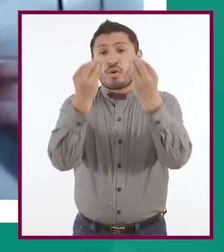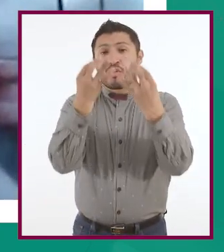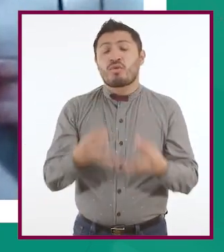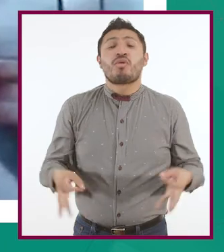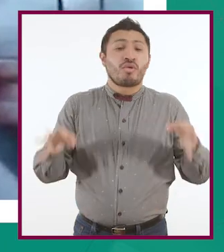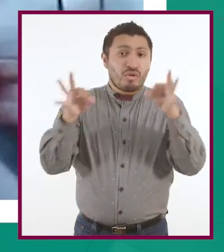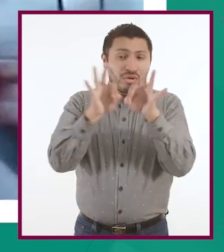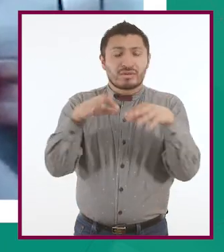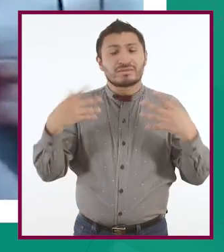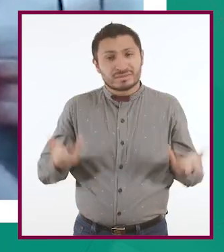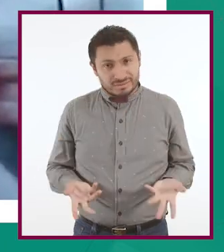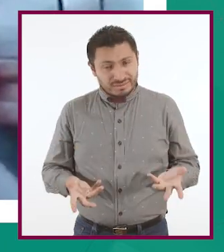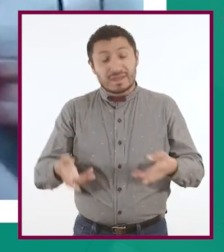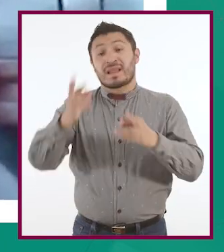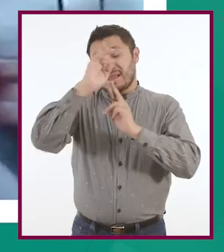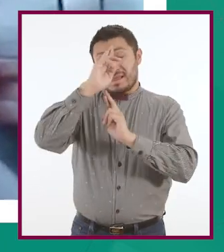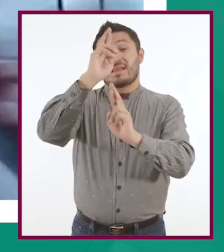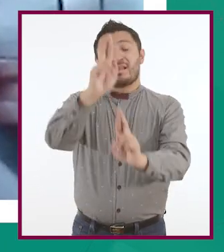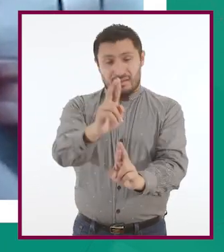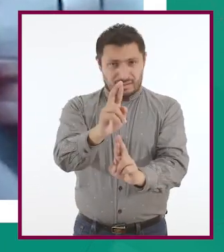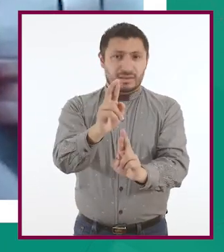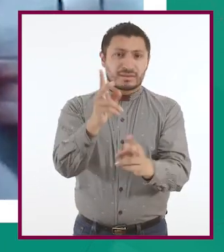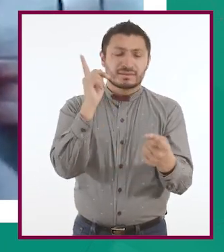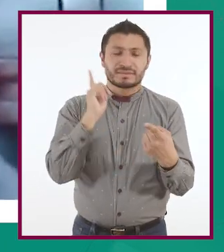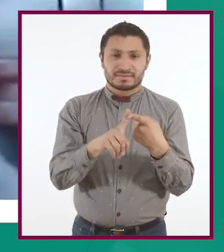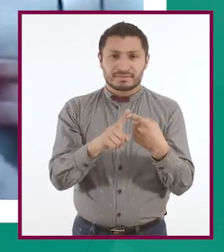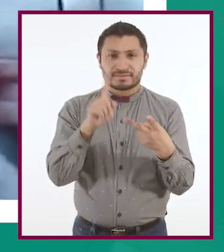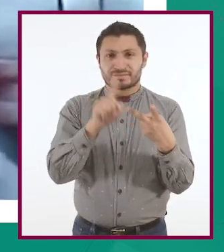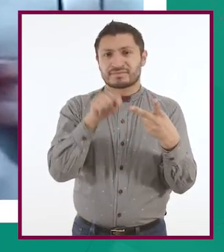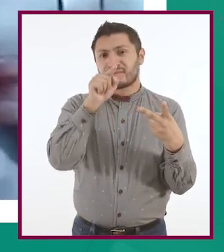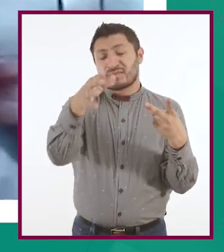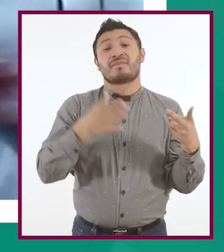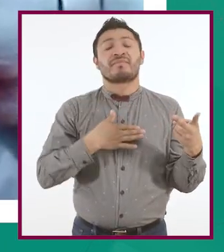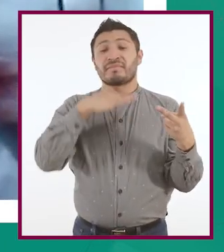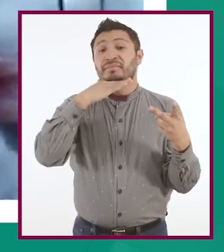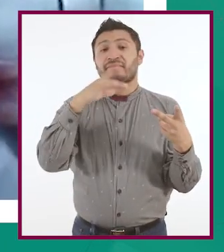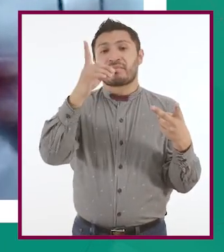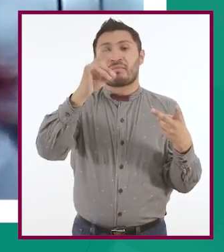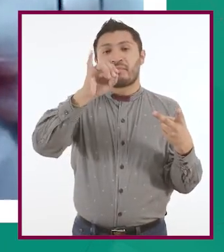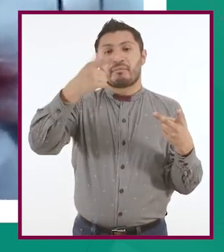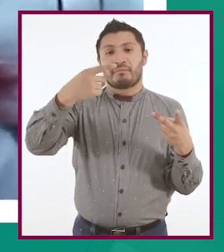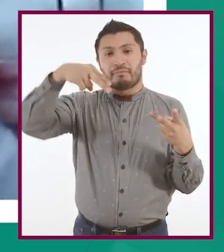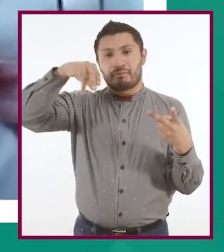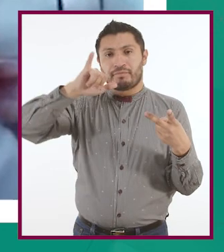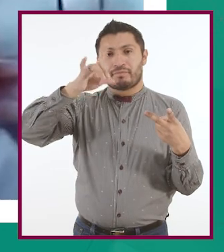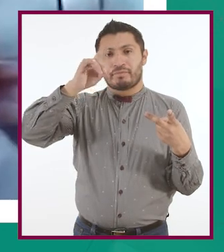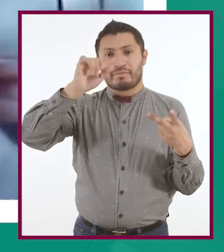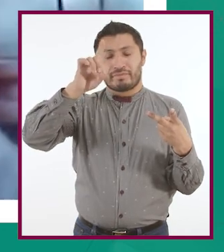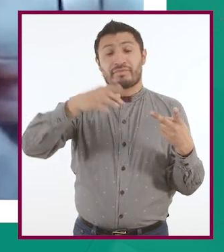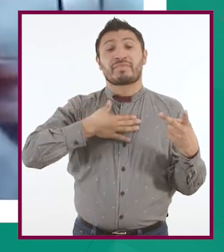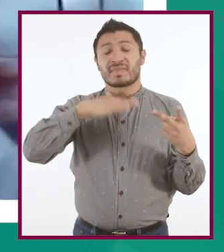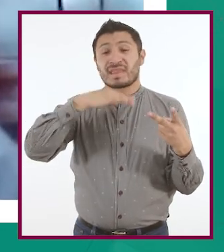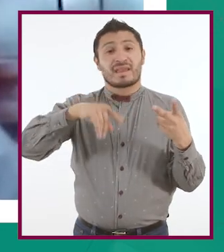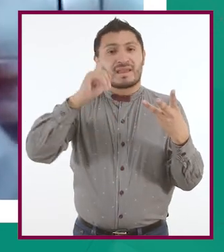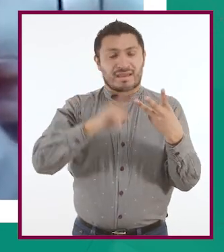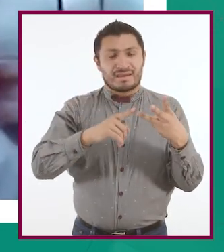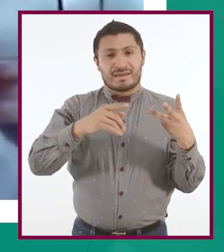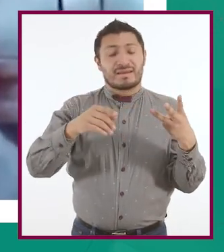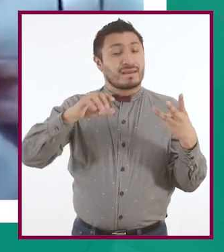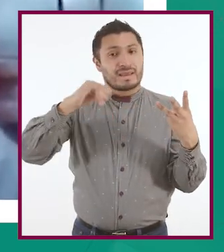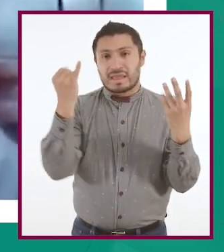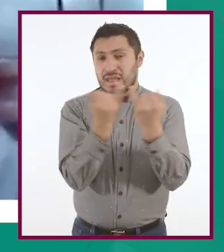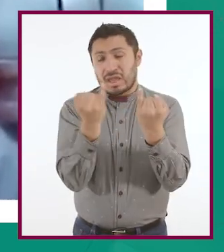el respeto, tu dignidad más que nada y también la dignidad de los demás